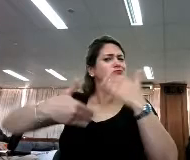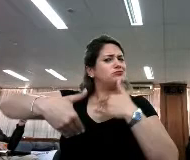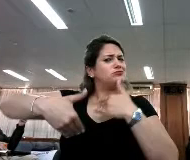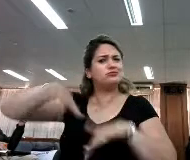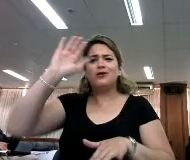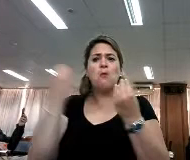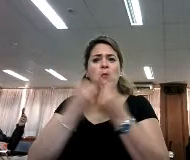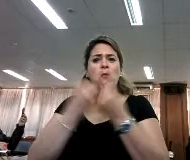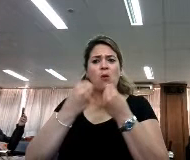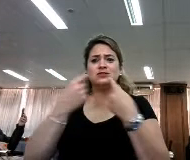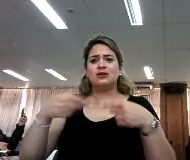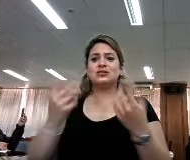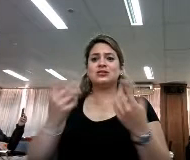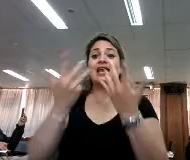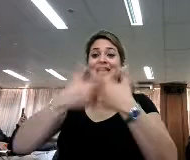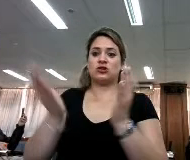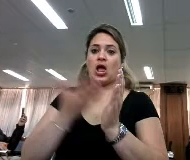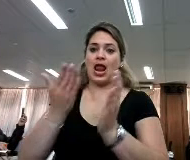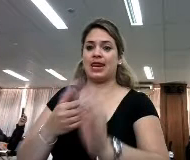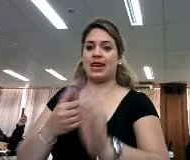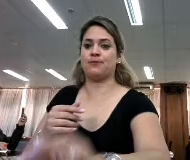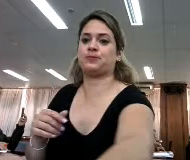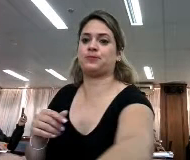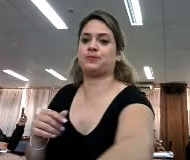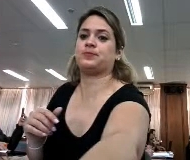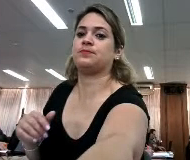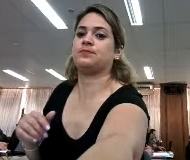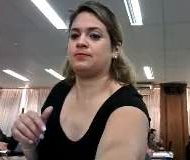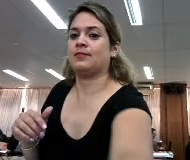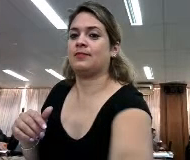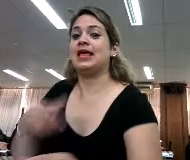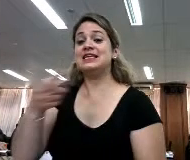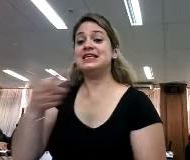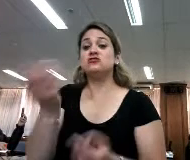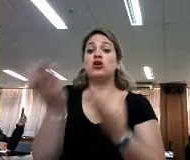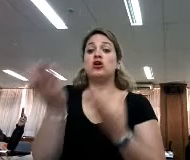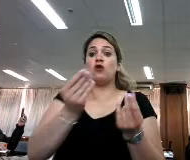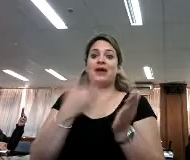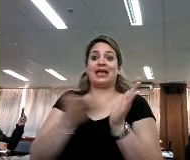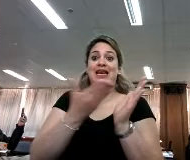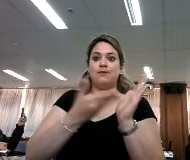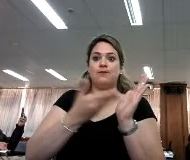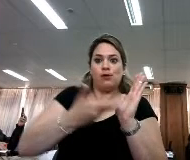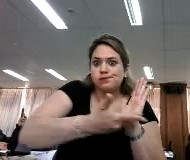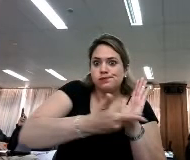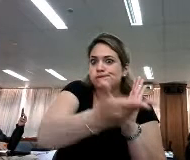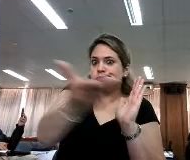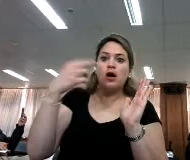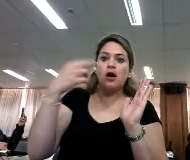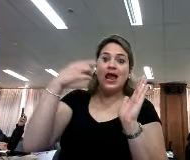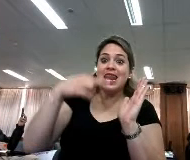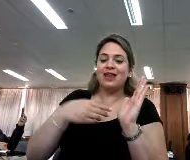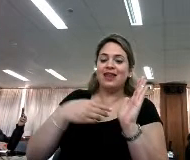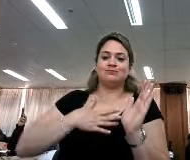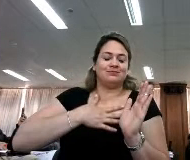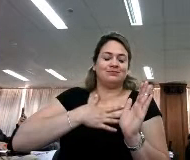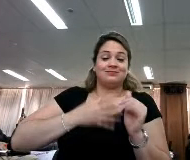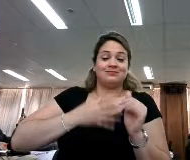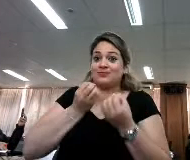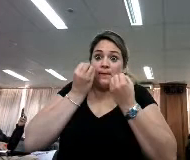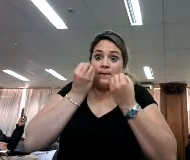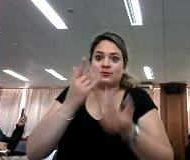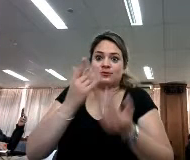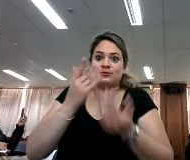cosas en torno al libro y que permiten que otros conozcan esos libros y se permiten ellos mismos emocionar a otros y